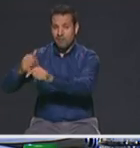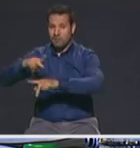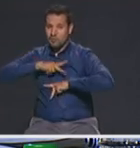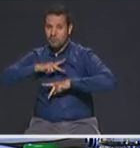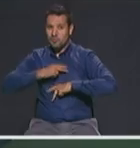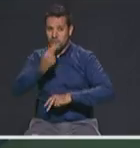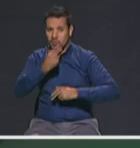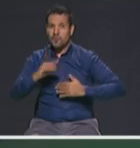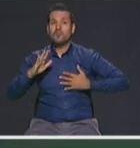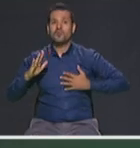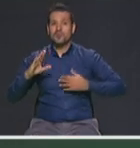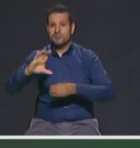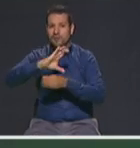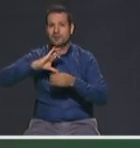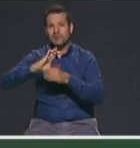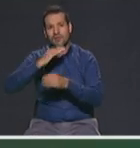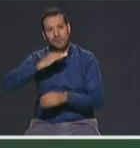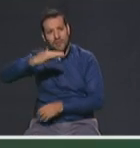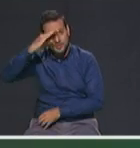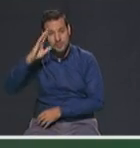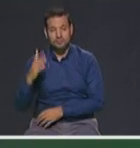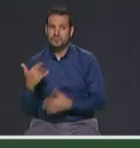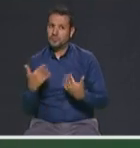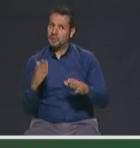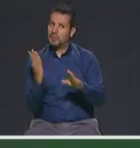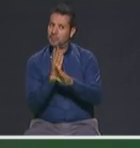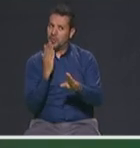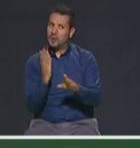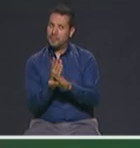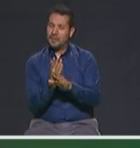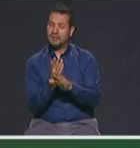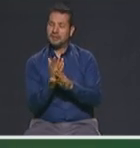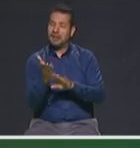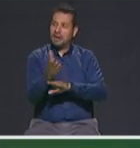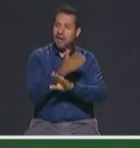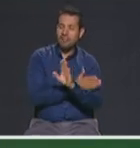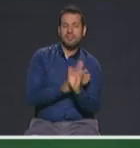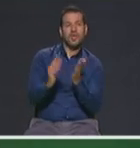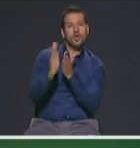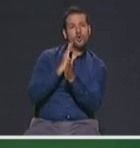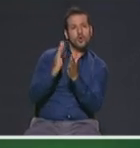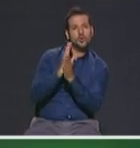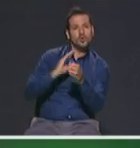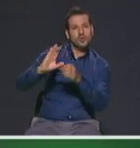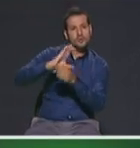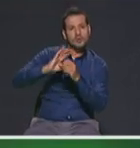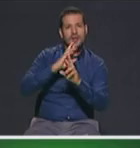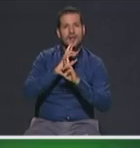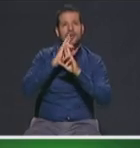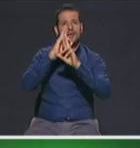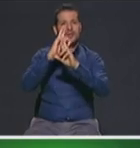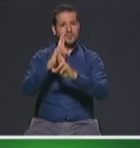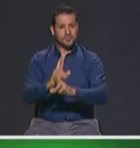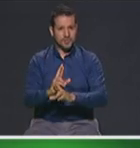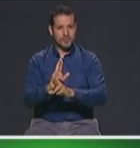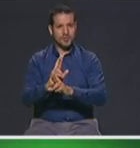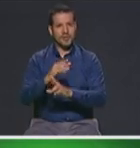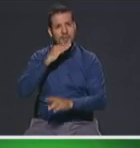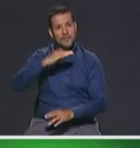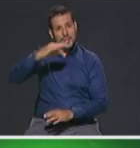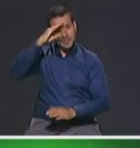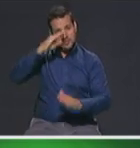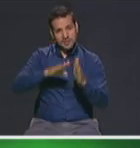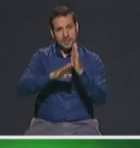de esta ciudad bien esta problemática que priorizó la ciudadanía la finalizamos con la respuesta del candidato por el movimiento Medellín